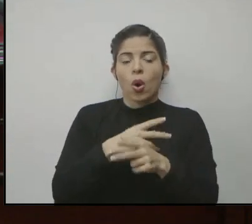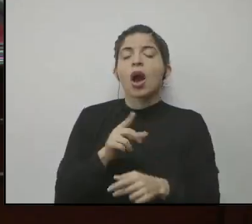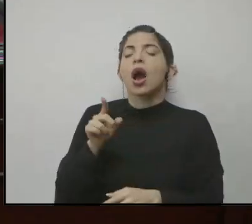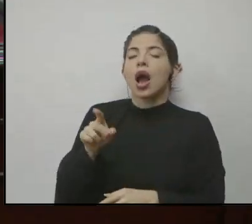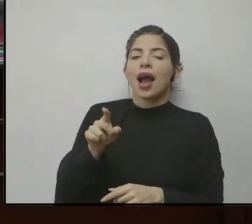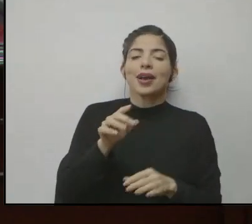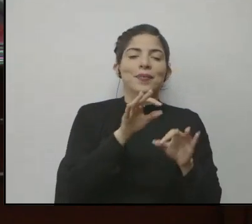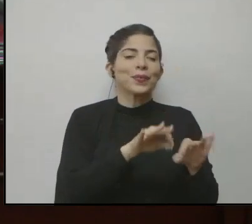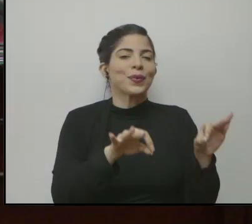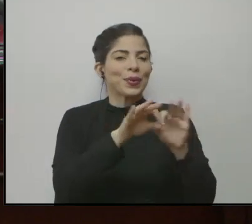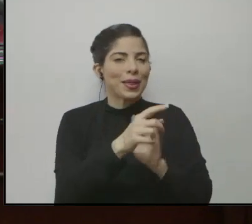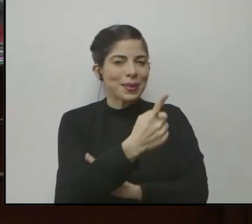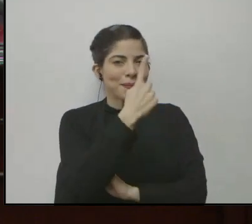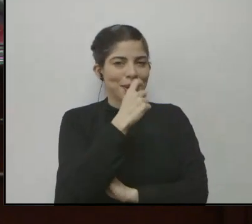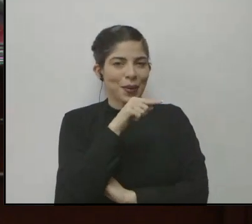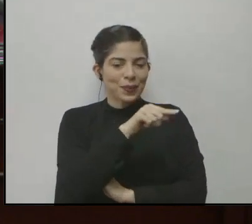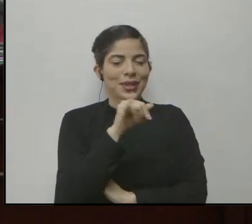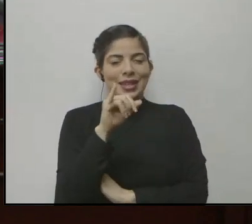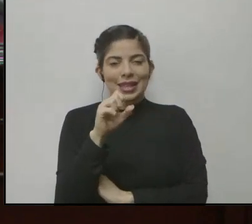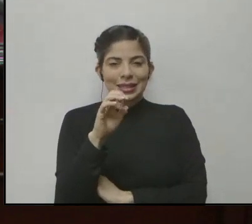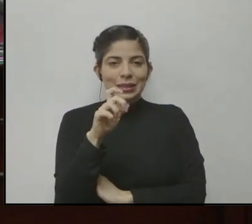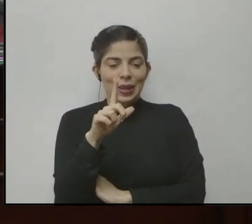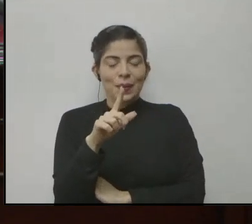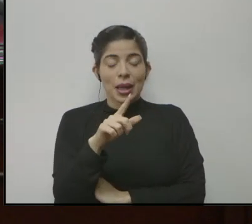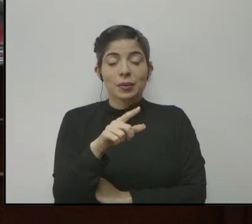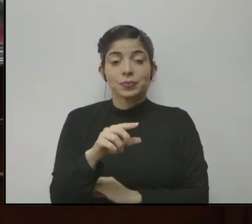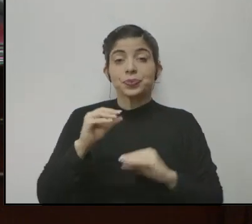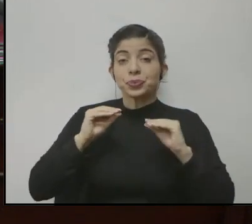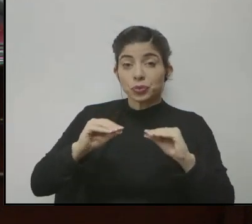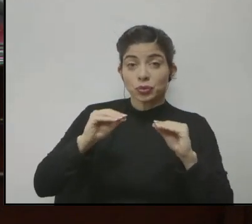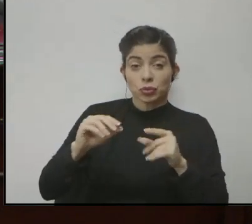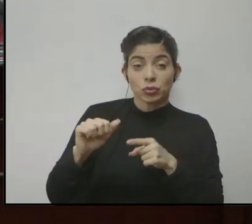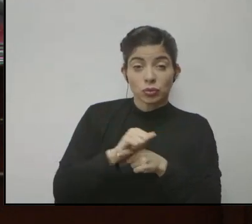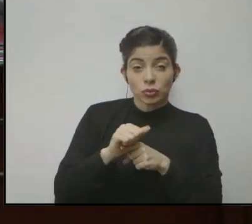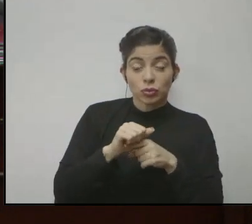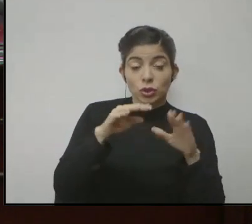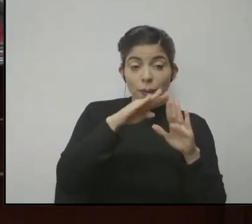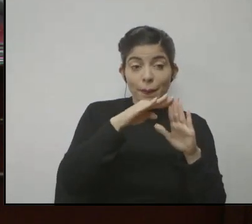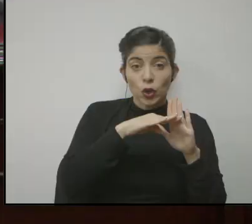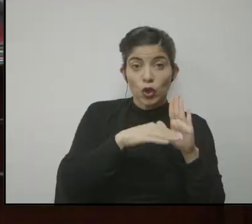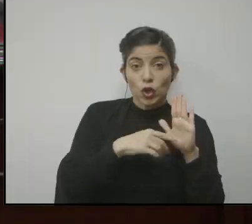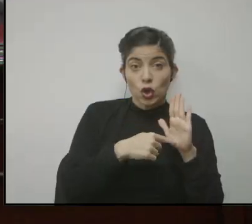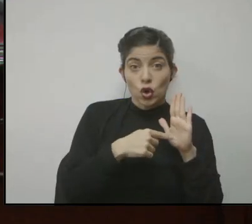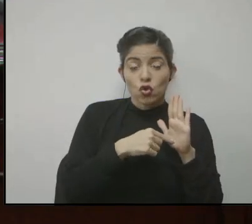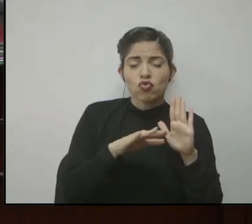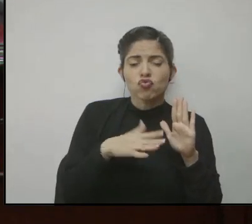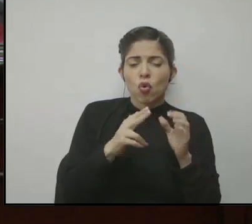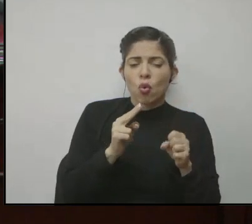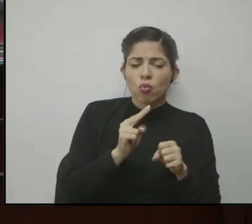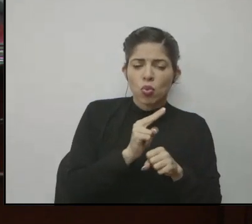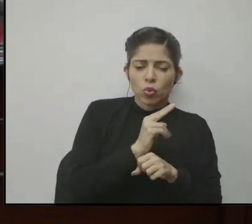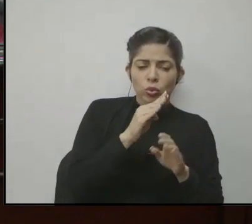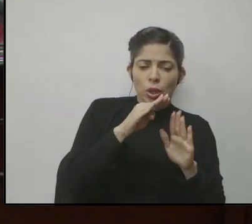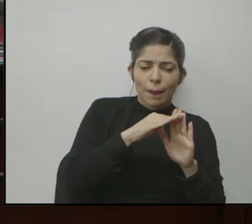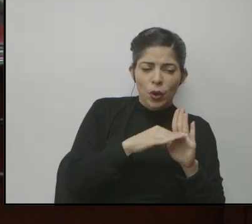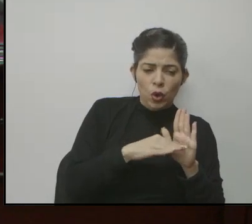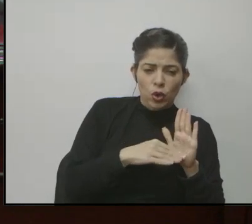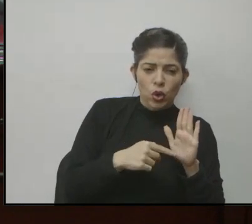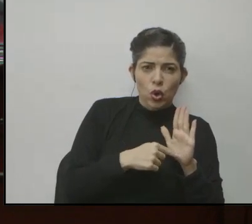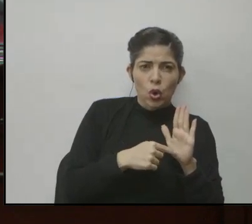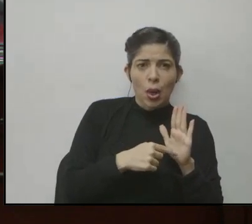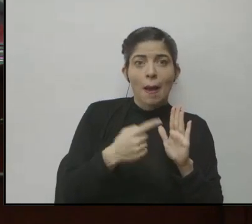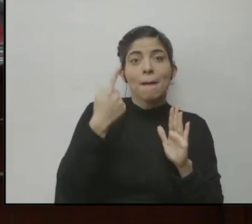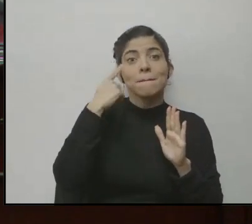importante la pregunta de doña Isabel. La capacitación sobre los protocolos, el uso de los protocolos, que son protocolos también